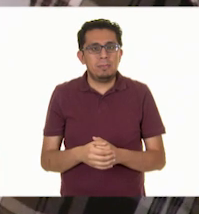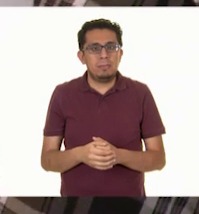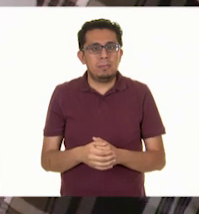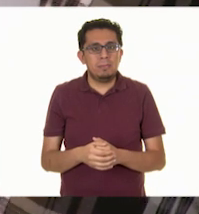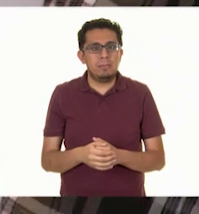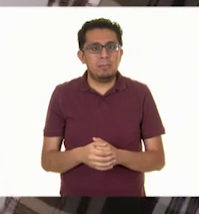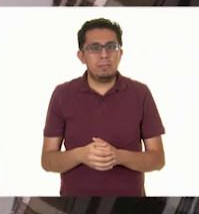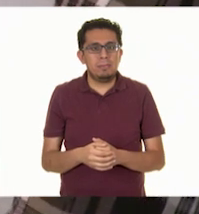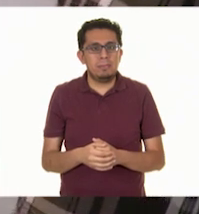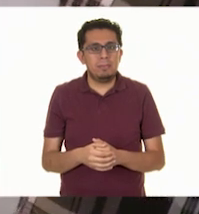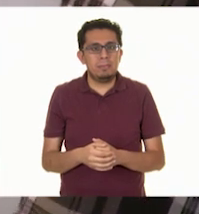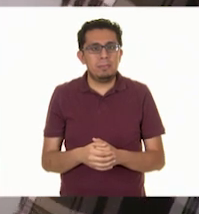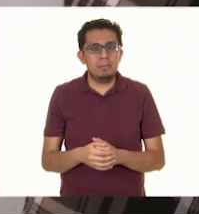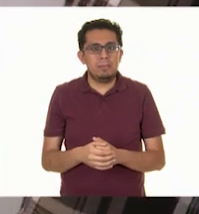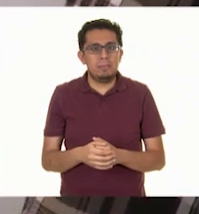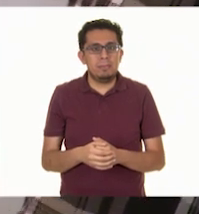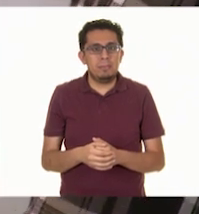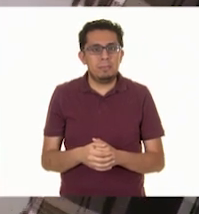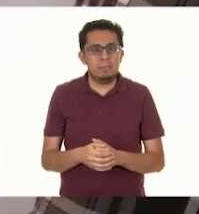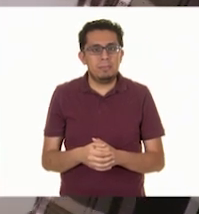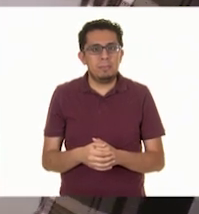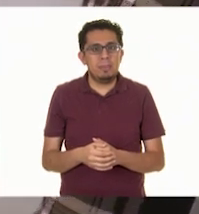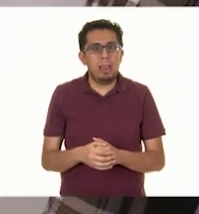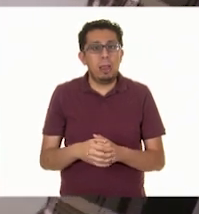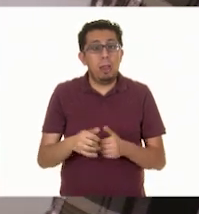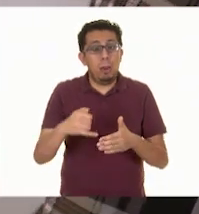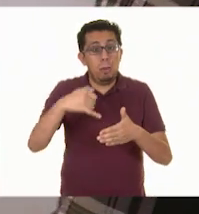De profundidad.